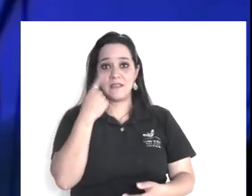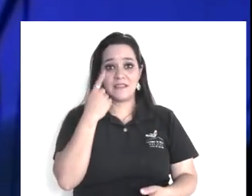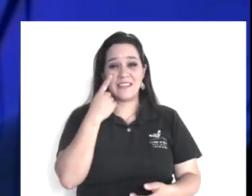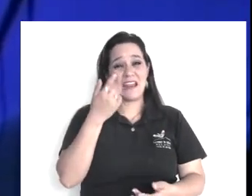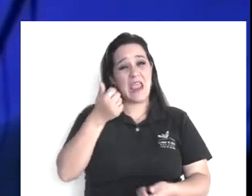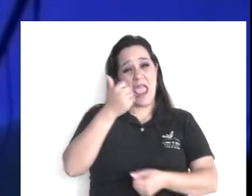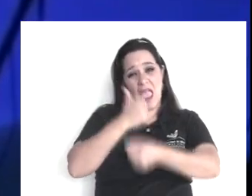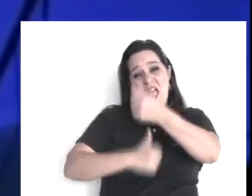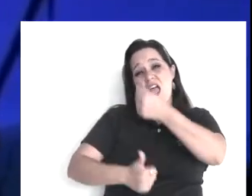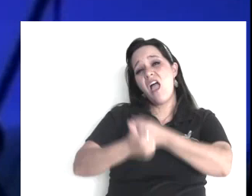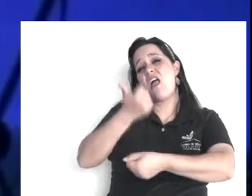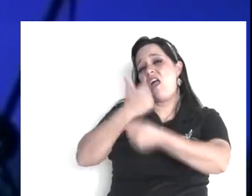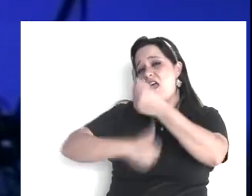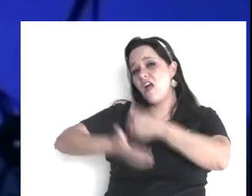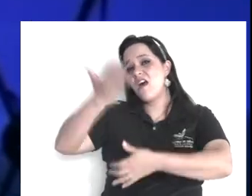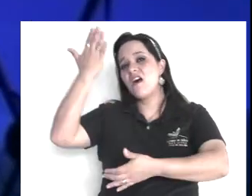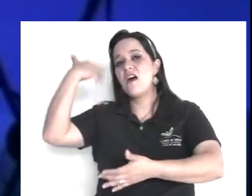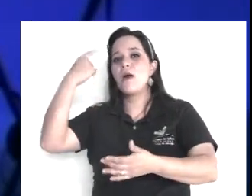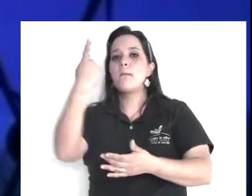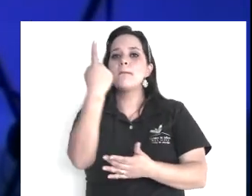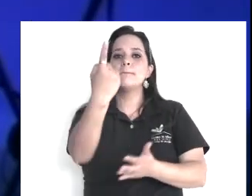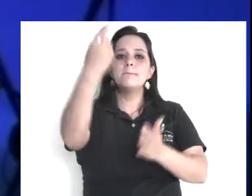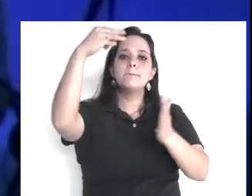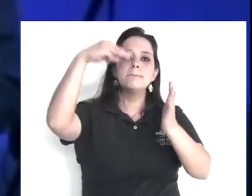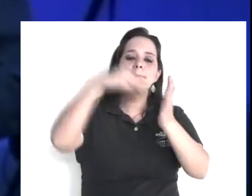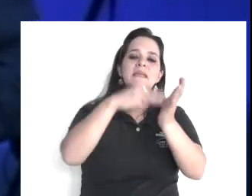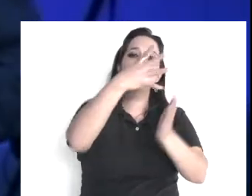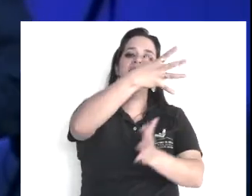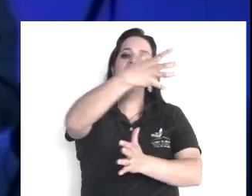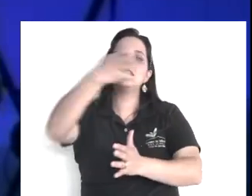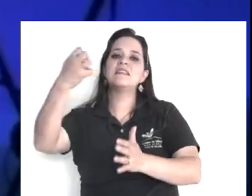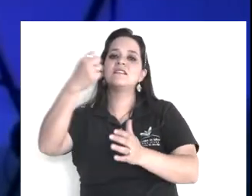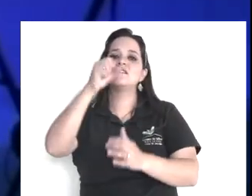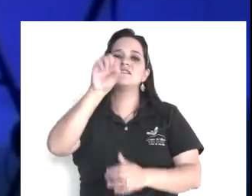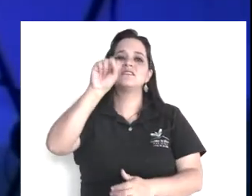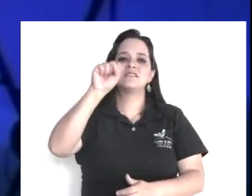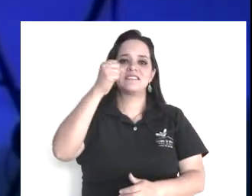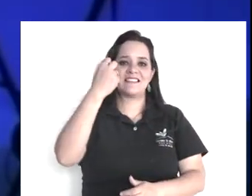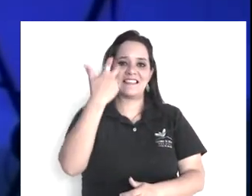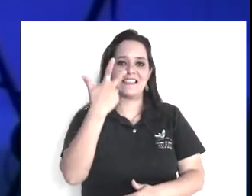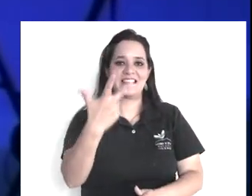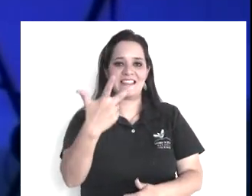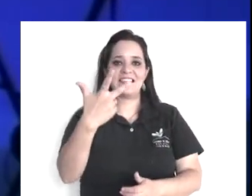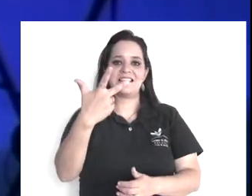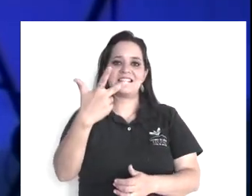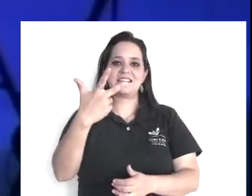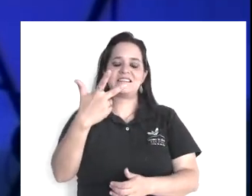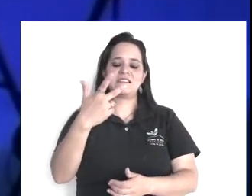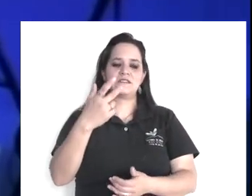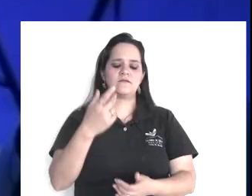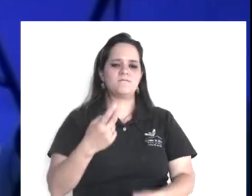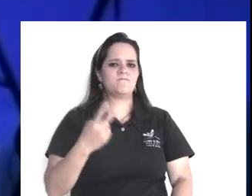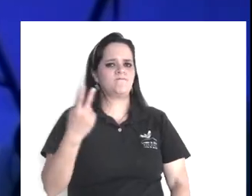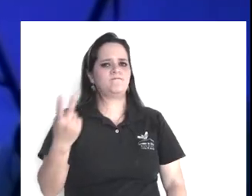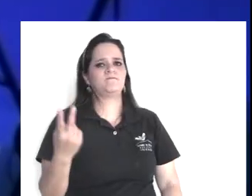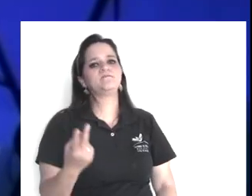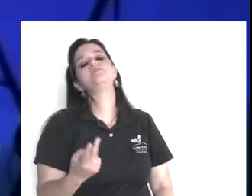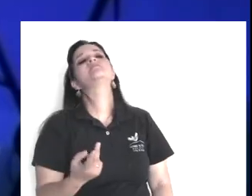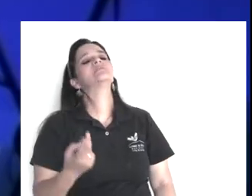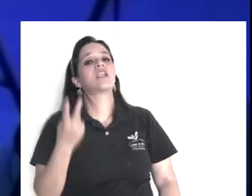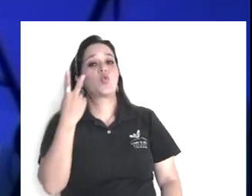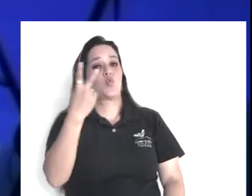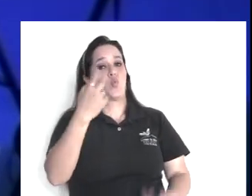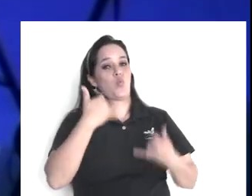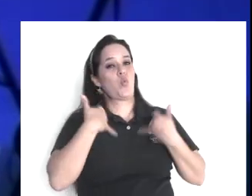ellos hicieron un escrito, que hoy se conoce, como el catecismo, de Hildelberg, buscan en el